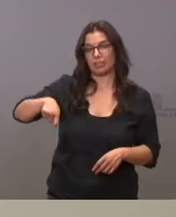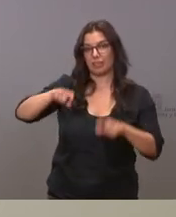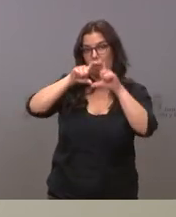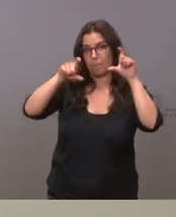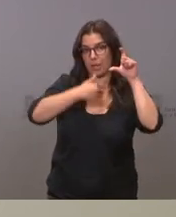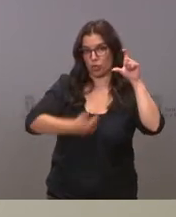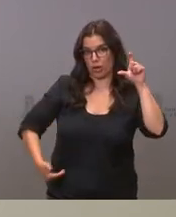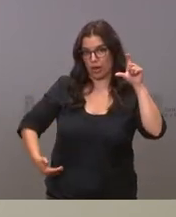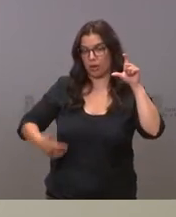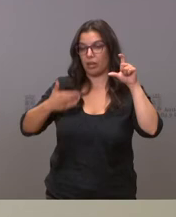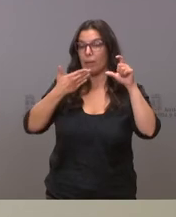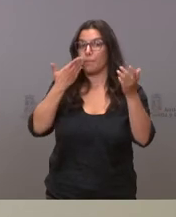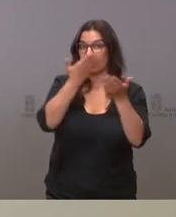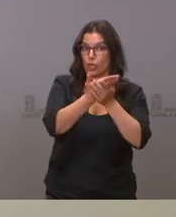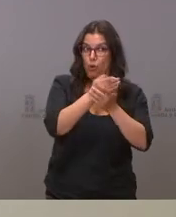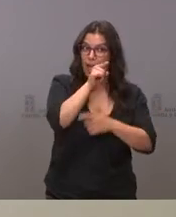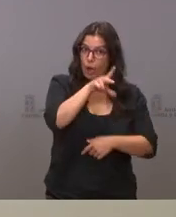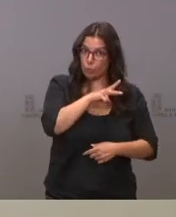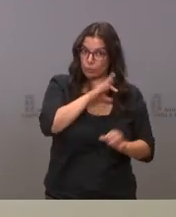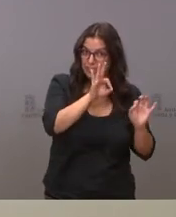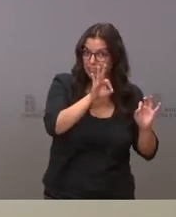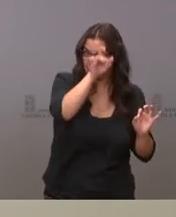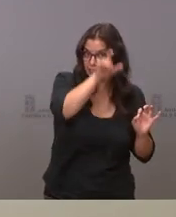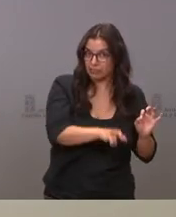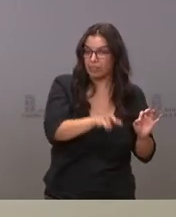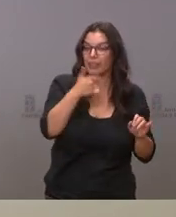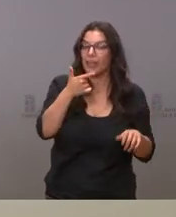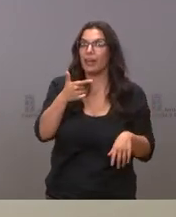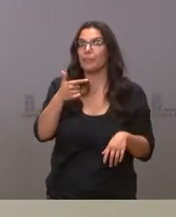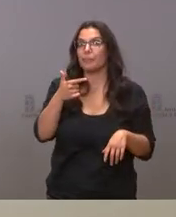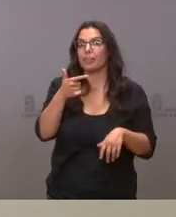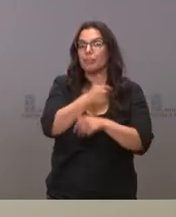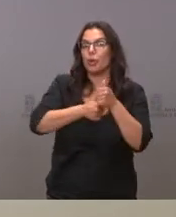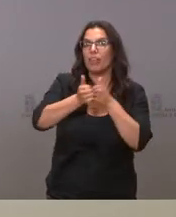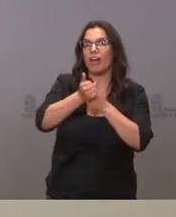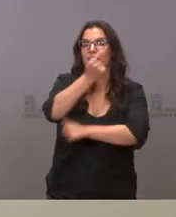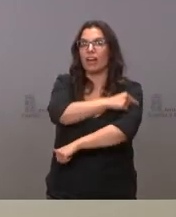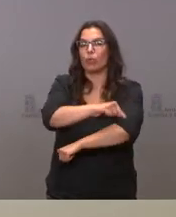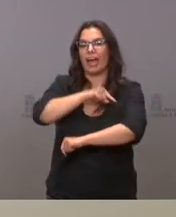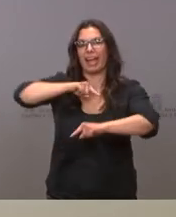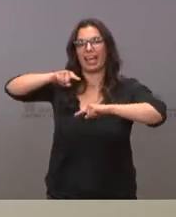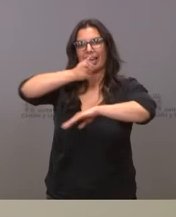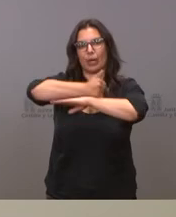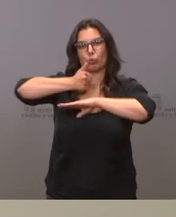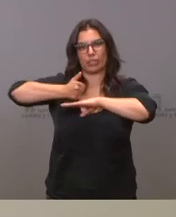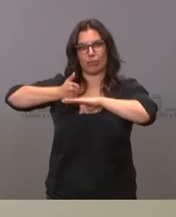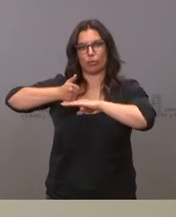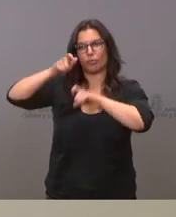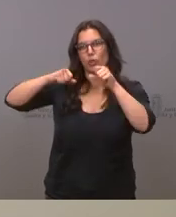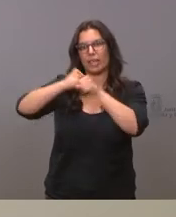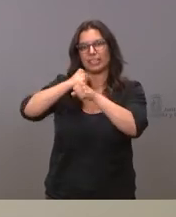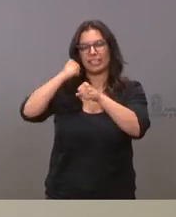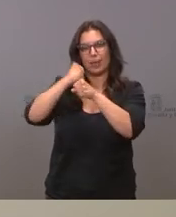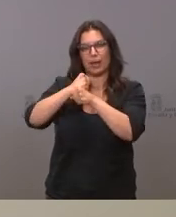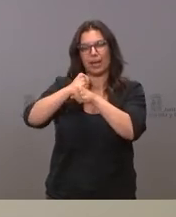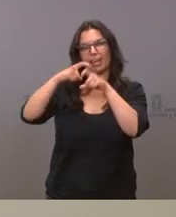pidió le cito a ustedes expresamente la posibilidad de vacunar a los ejecutivos o a los trabajadores que están